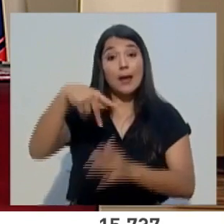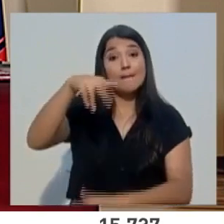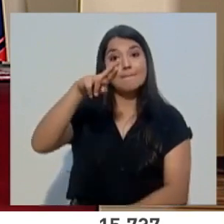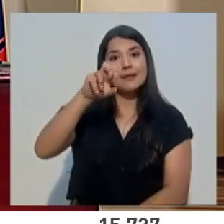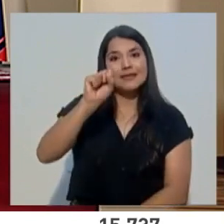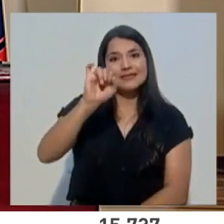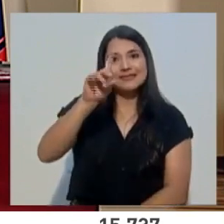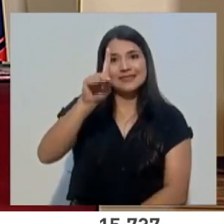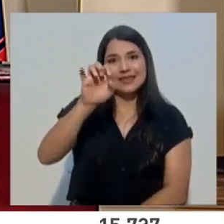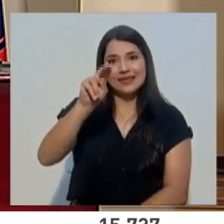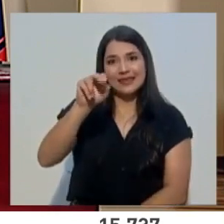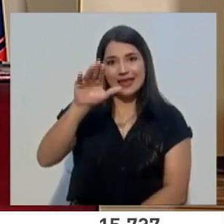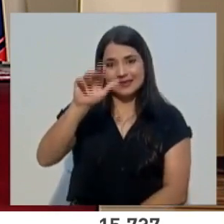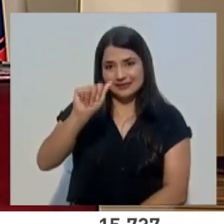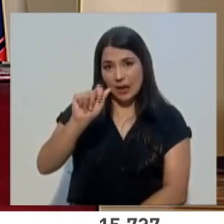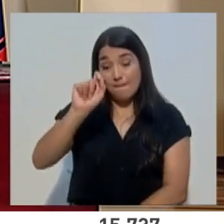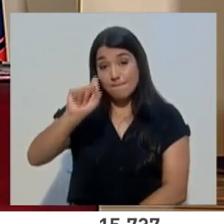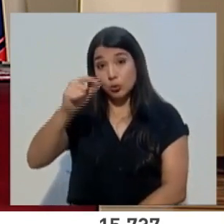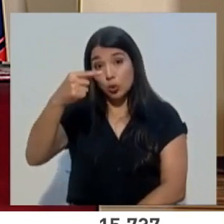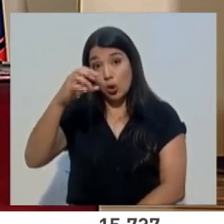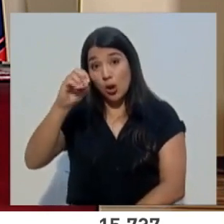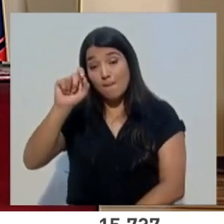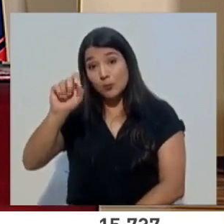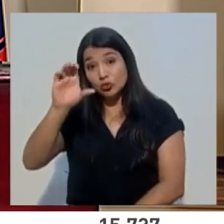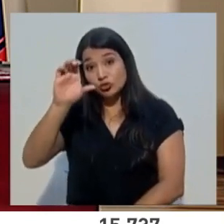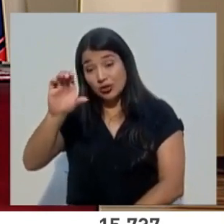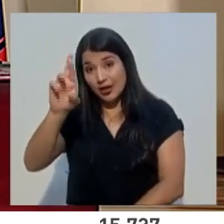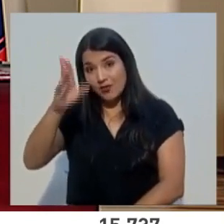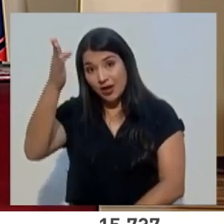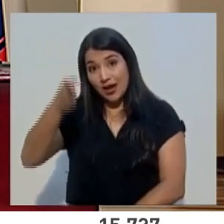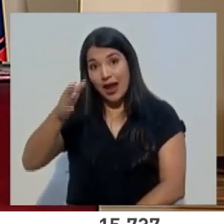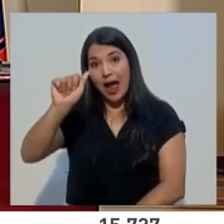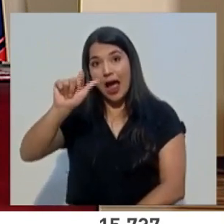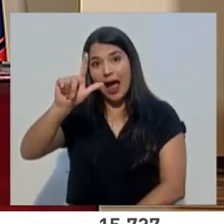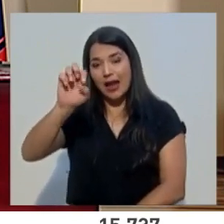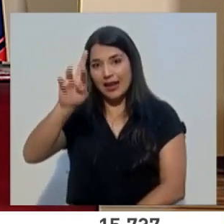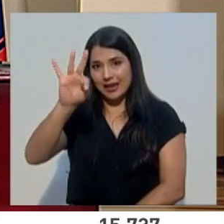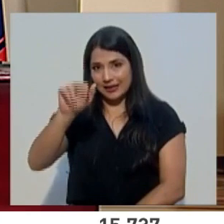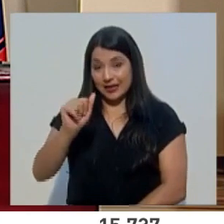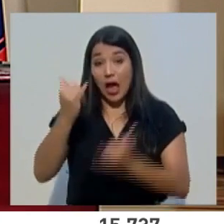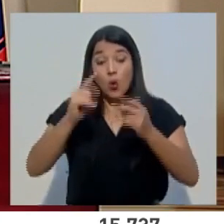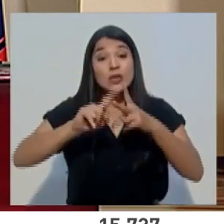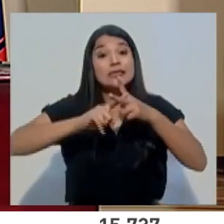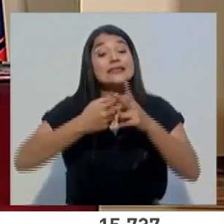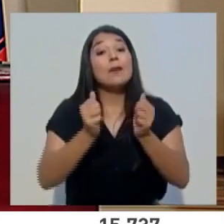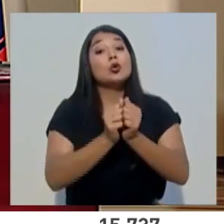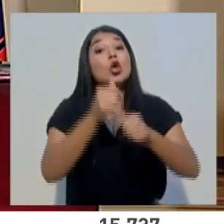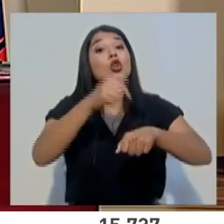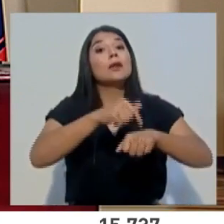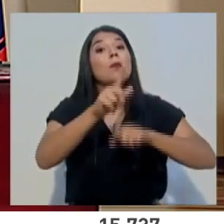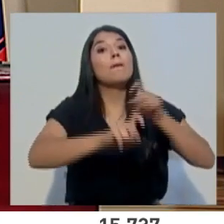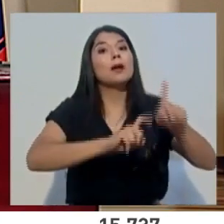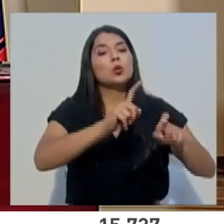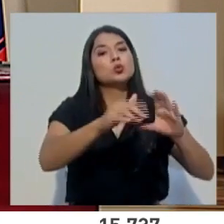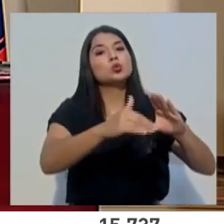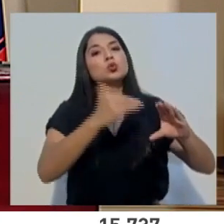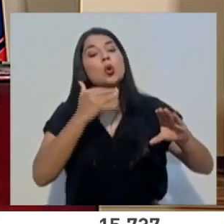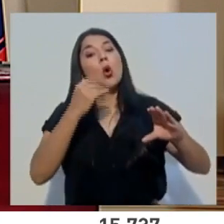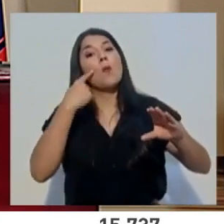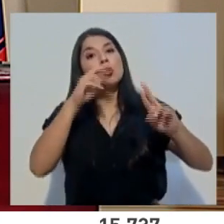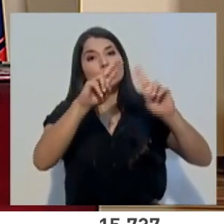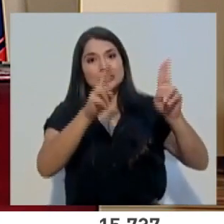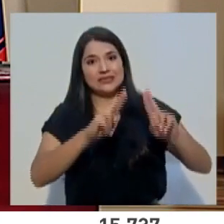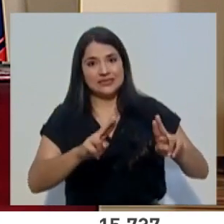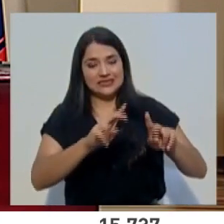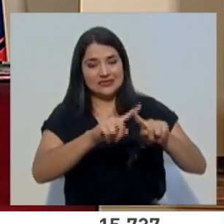barra inclinada, alertas. Iniciamos con el periodo de consultas que nos envían los medios de comunicación de manera remota. La primera